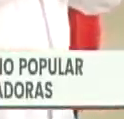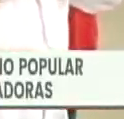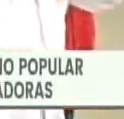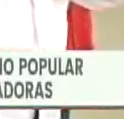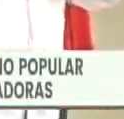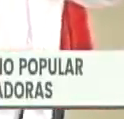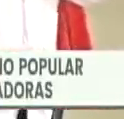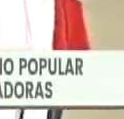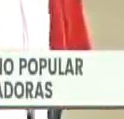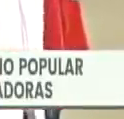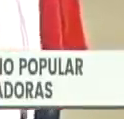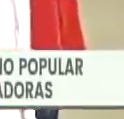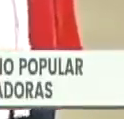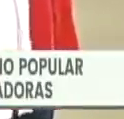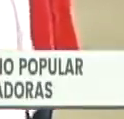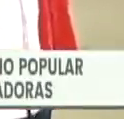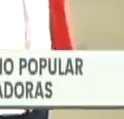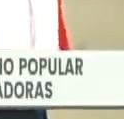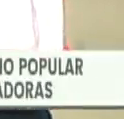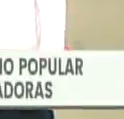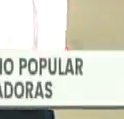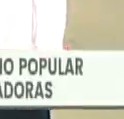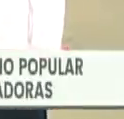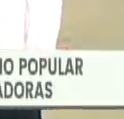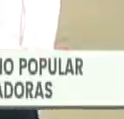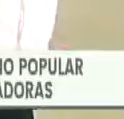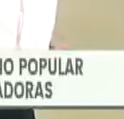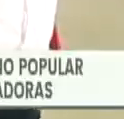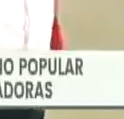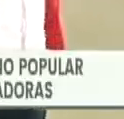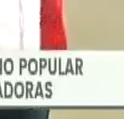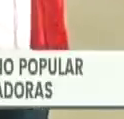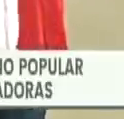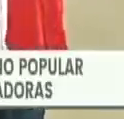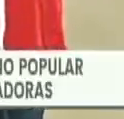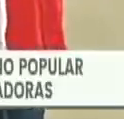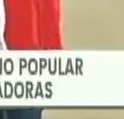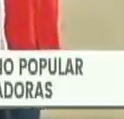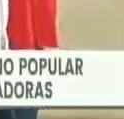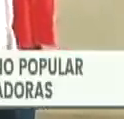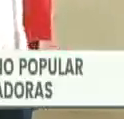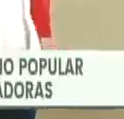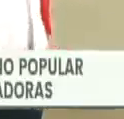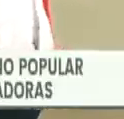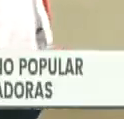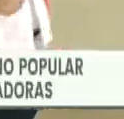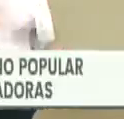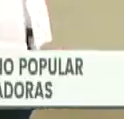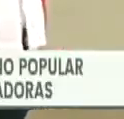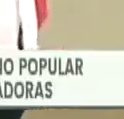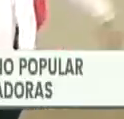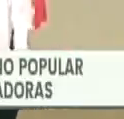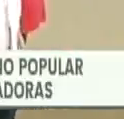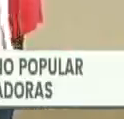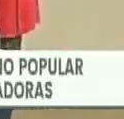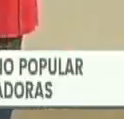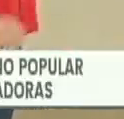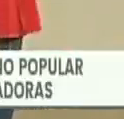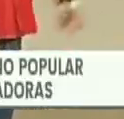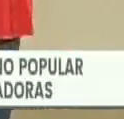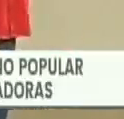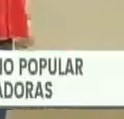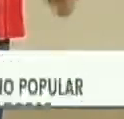de la Patria 2019-2025 para promover y fortalecer el modelo de la Venezuela